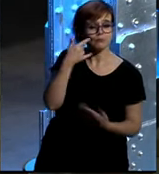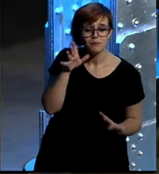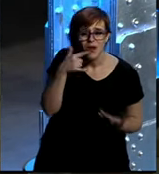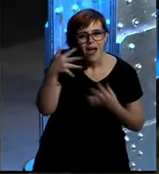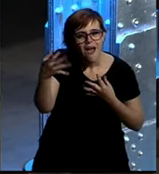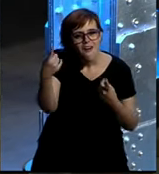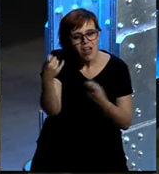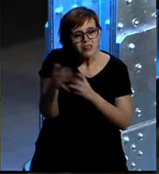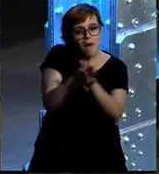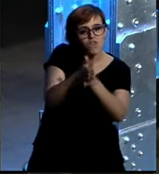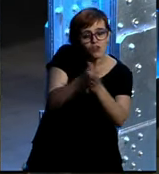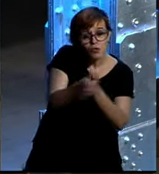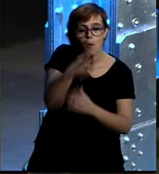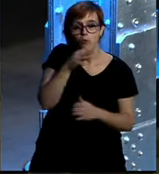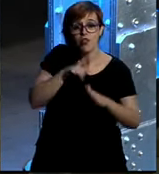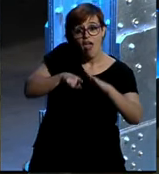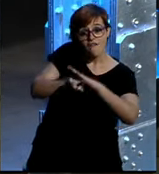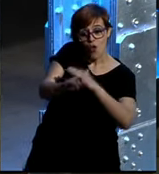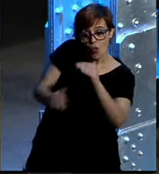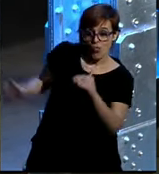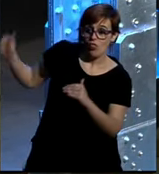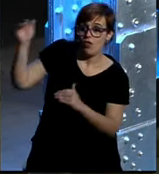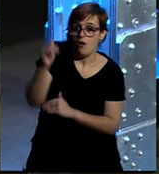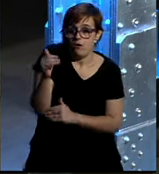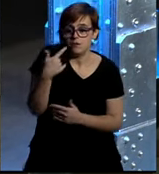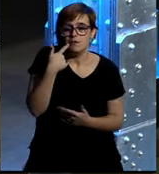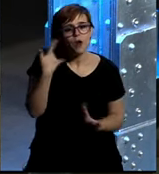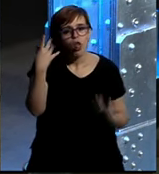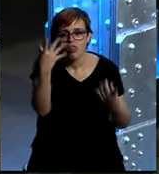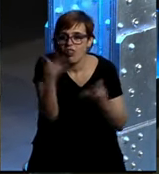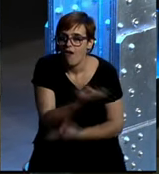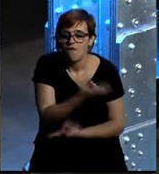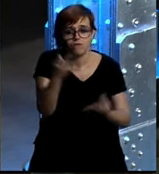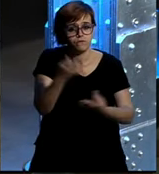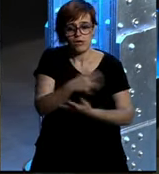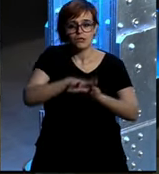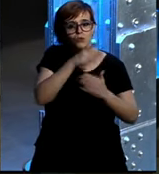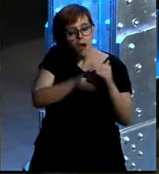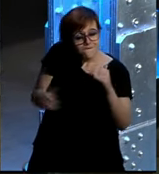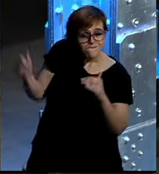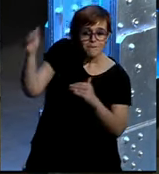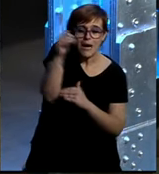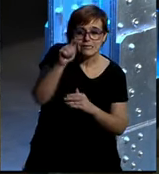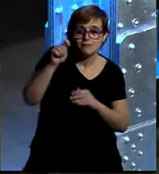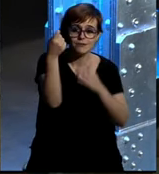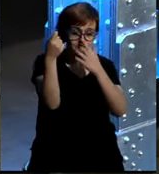motivación suficiente como para evolucionar entonces puede que venga uno tienen que evolucionar tienen que evolucionar está claro